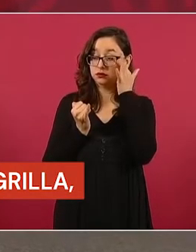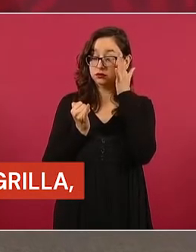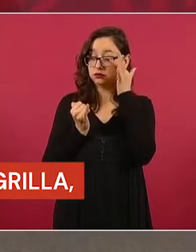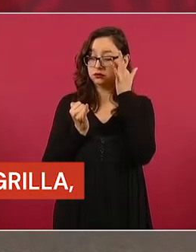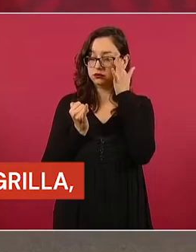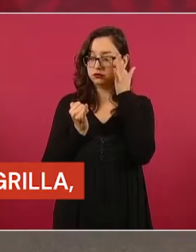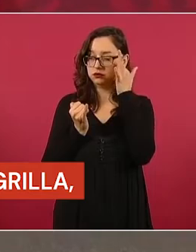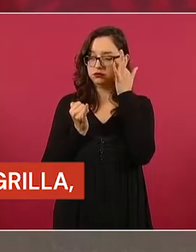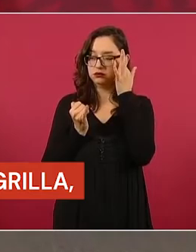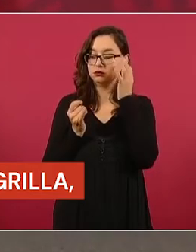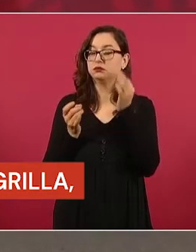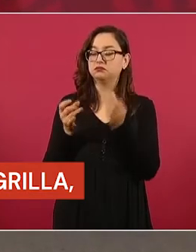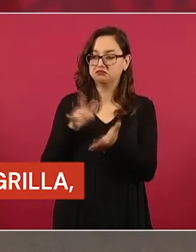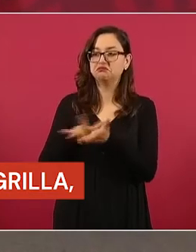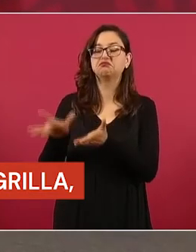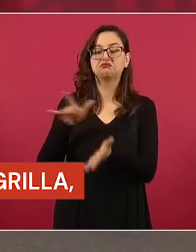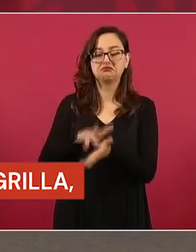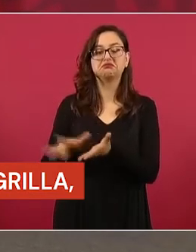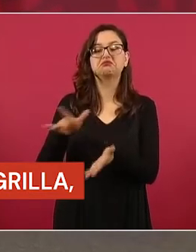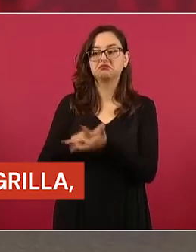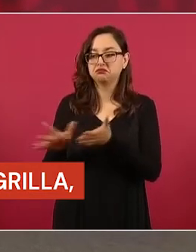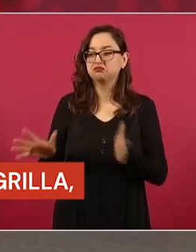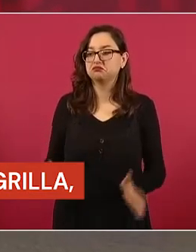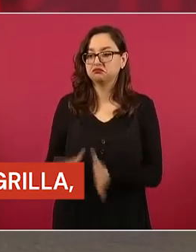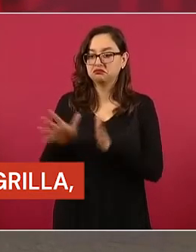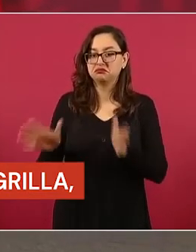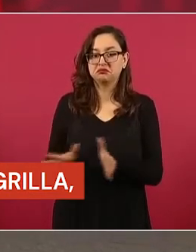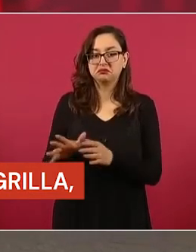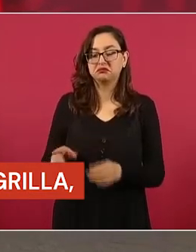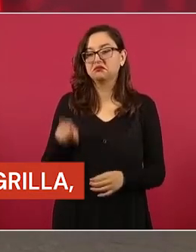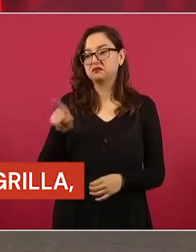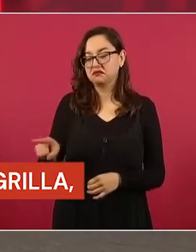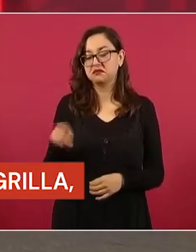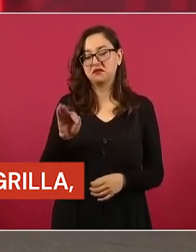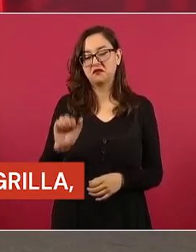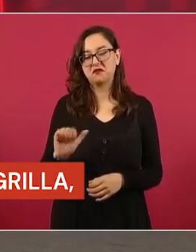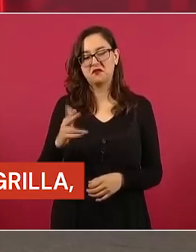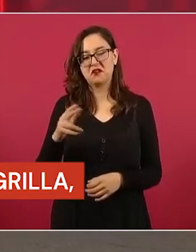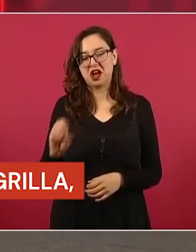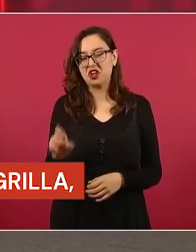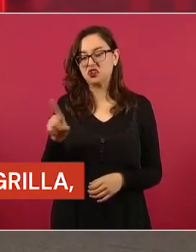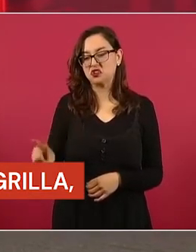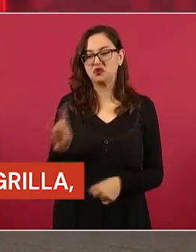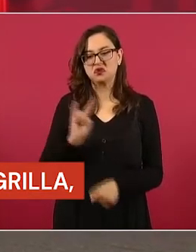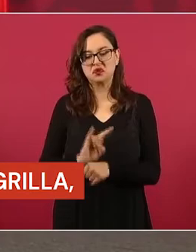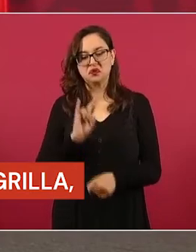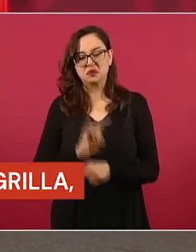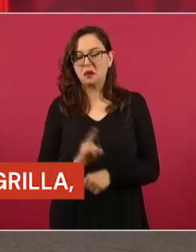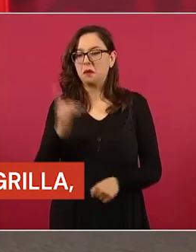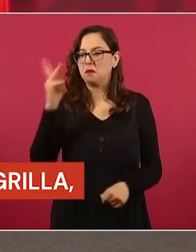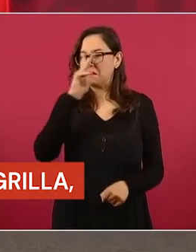los apoyan. y entre más fachos, más apoyo.